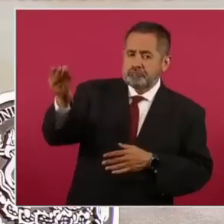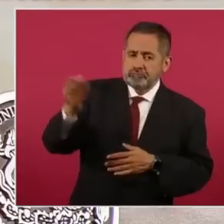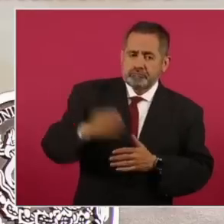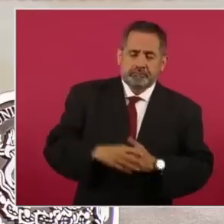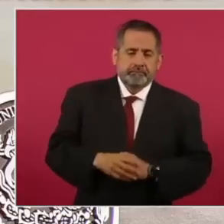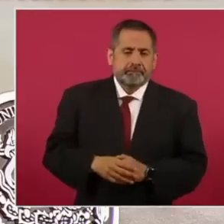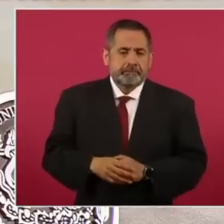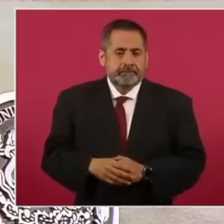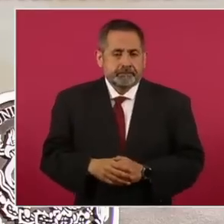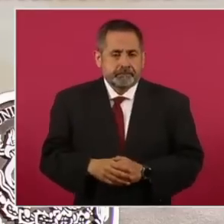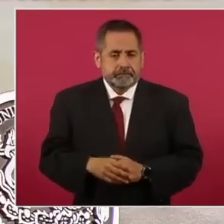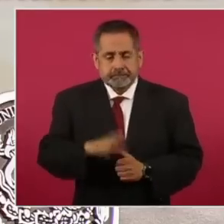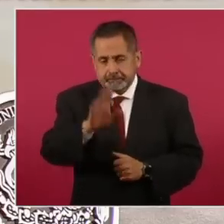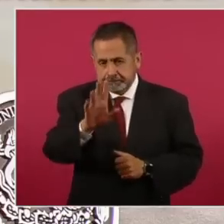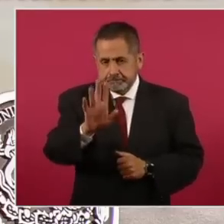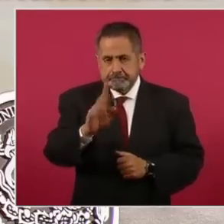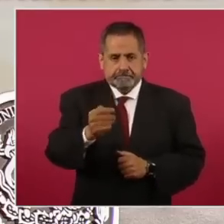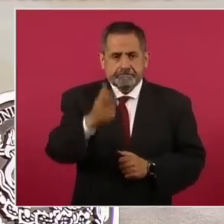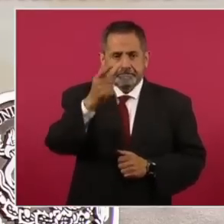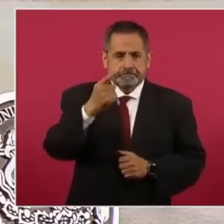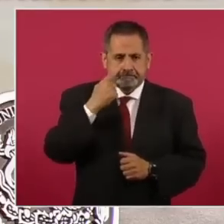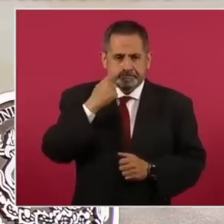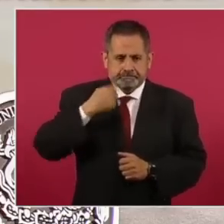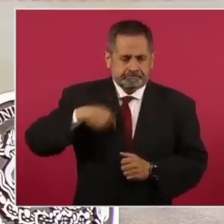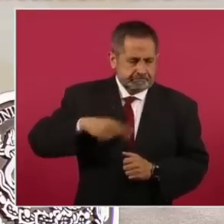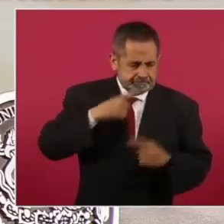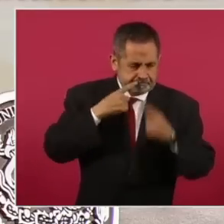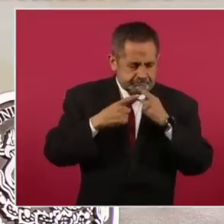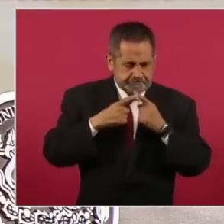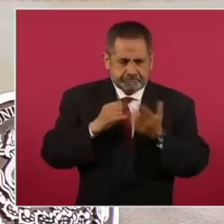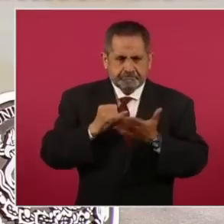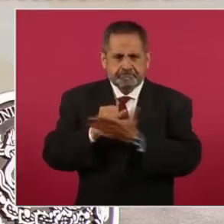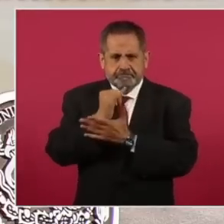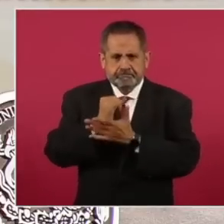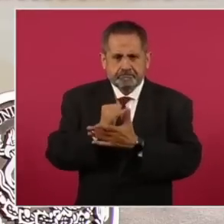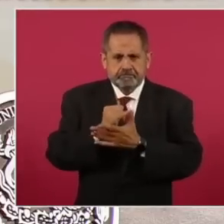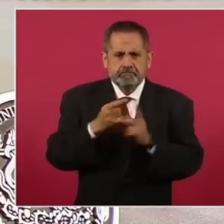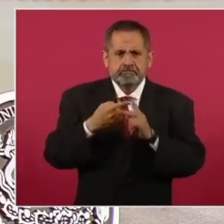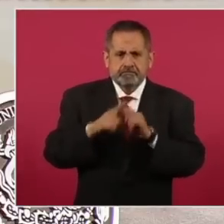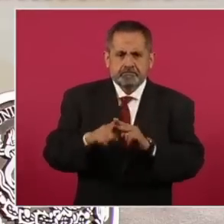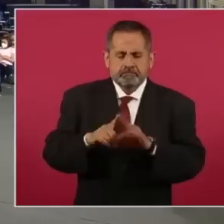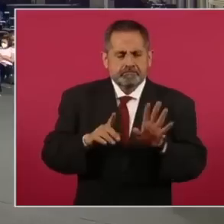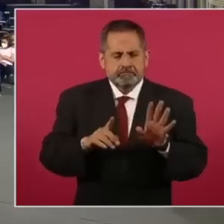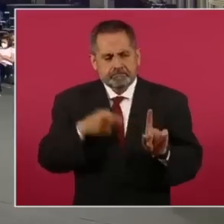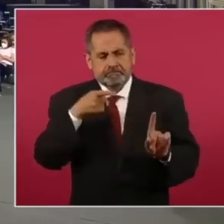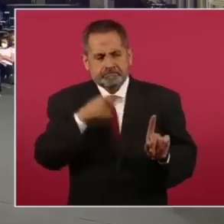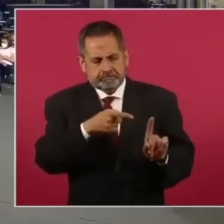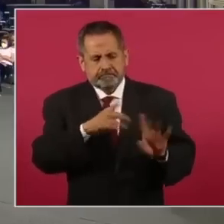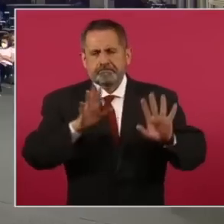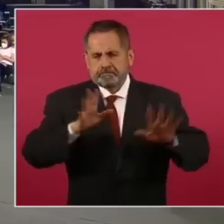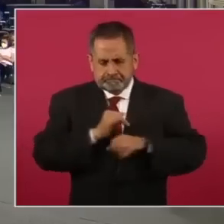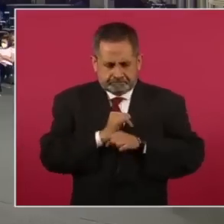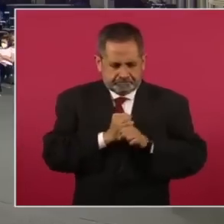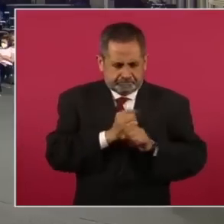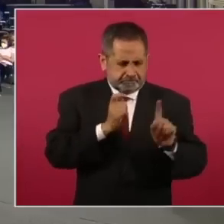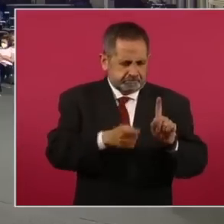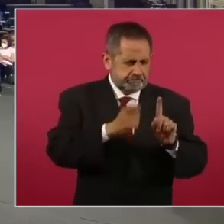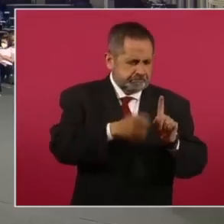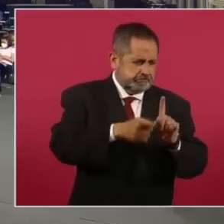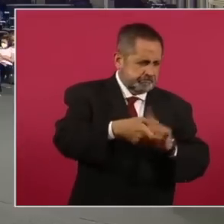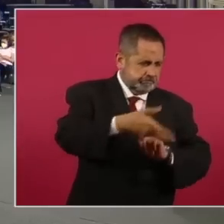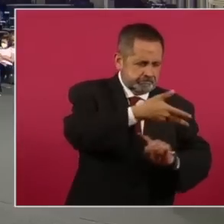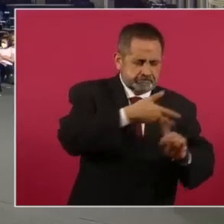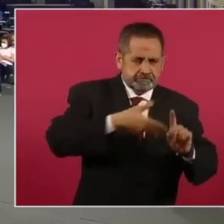Primero hacemos algo, tomar la decisión de abrir un caso para poder entrar